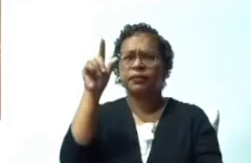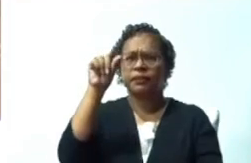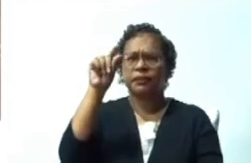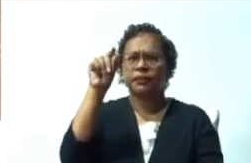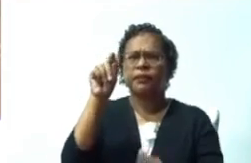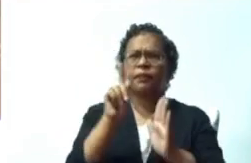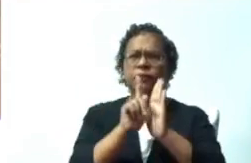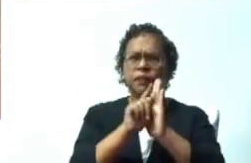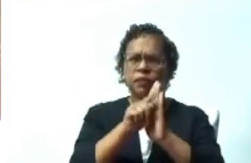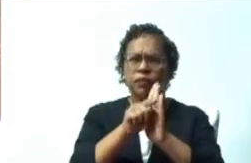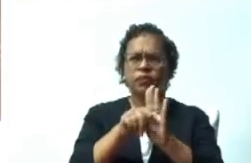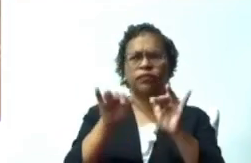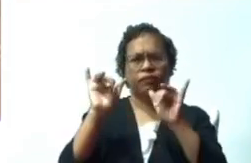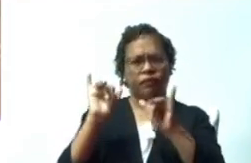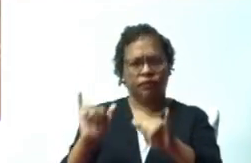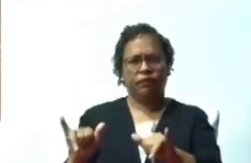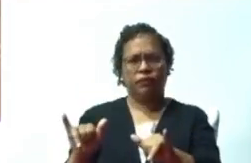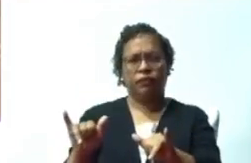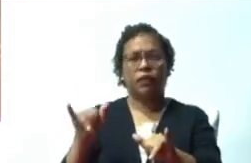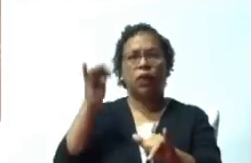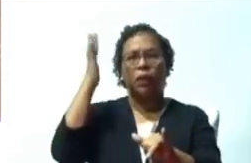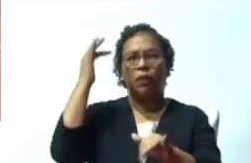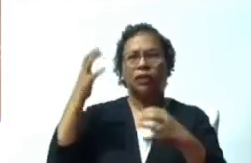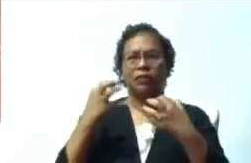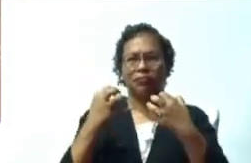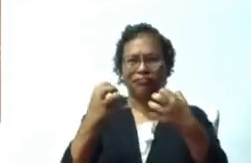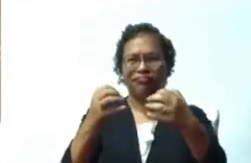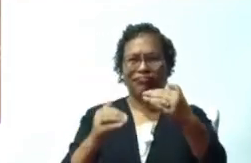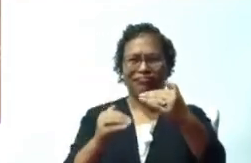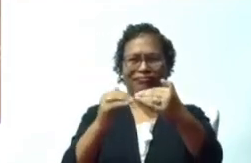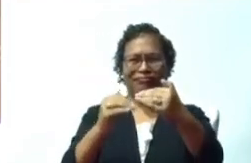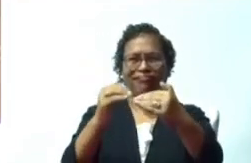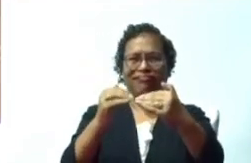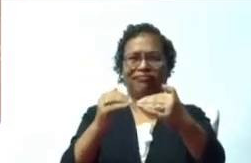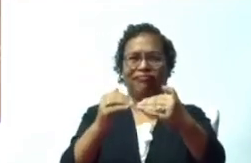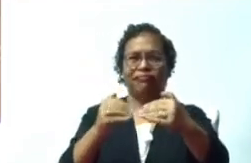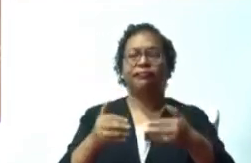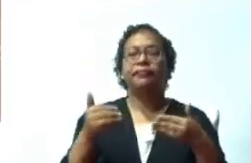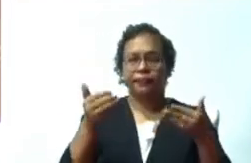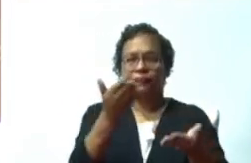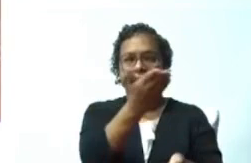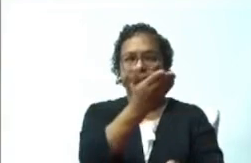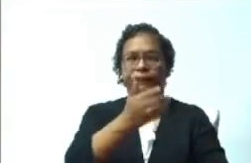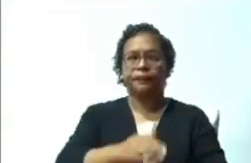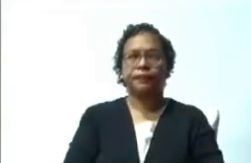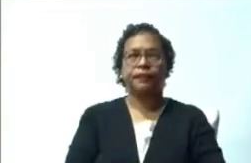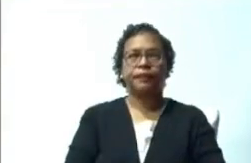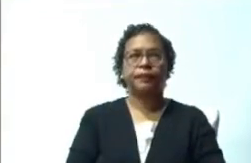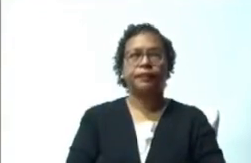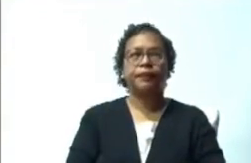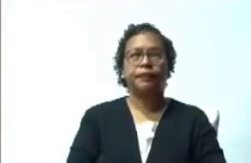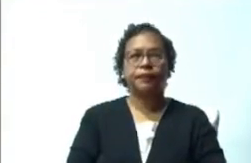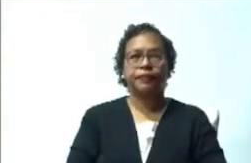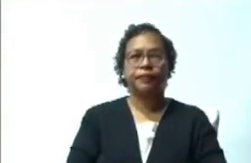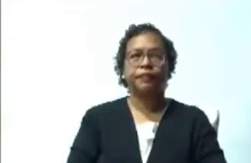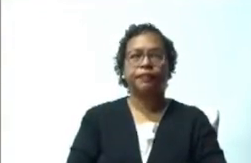nadie se mueva de su curule porque el quórum está precario. Adelante, Nelson de la Rosa. Muy buenos días,